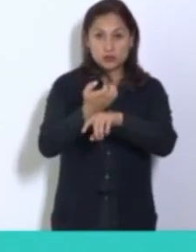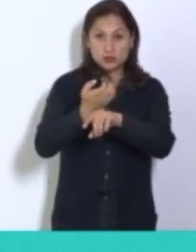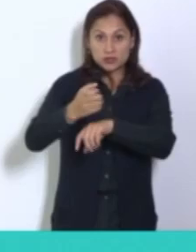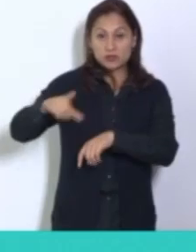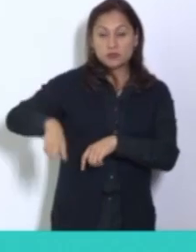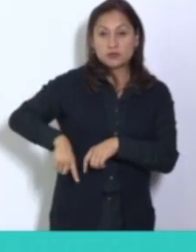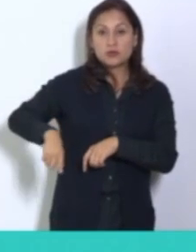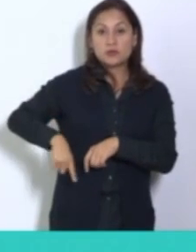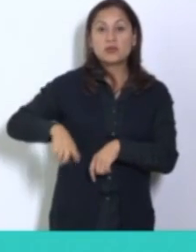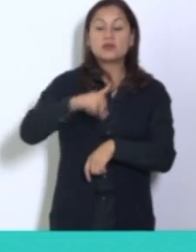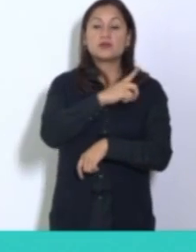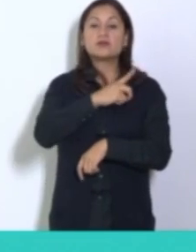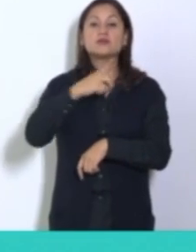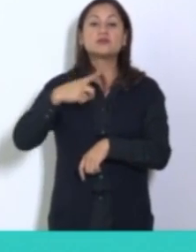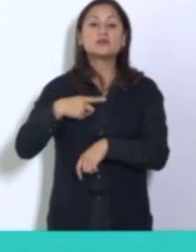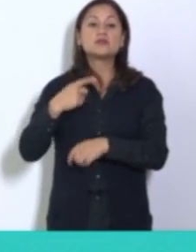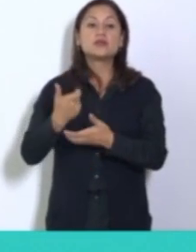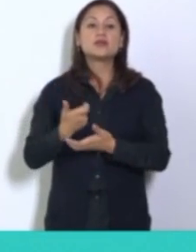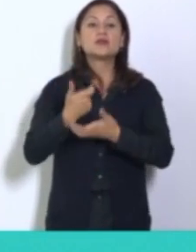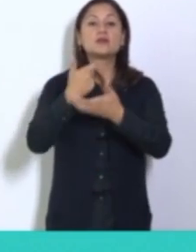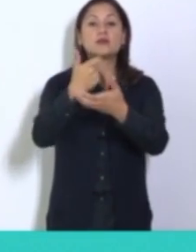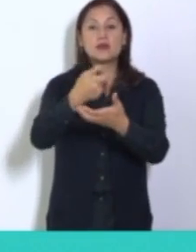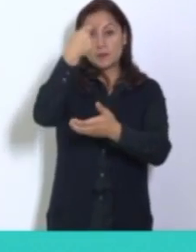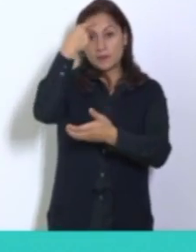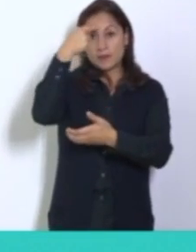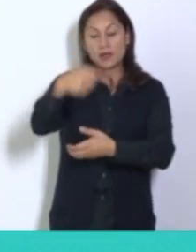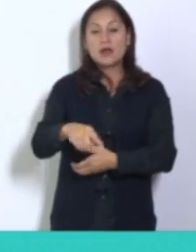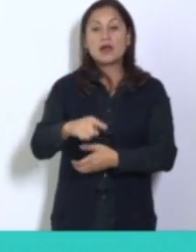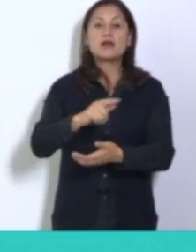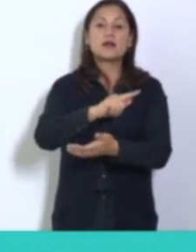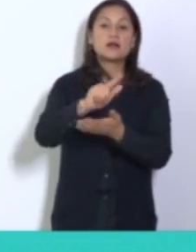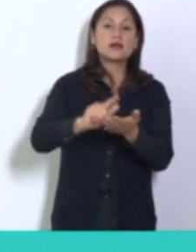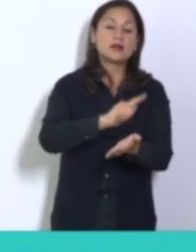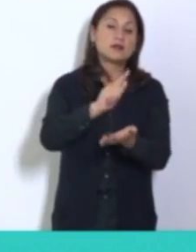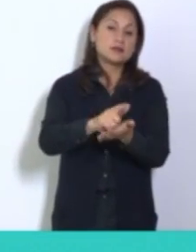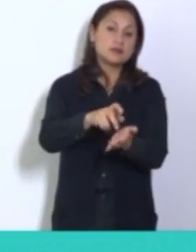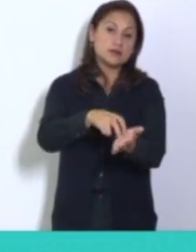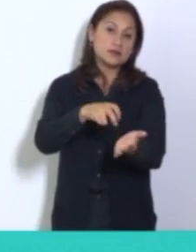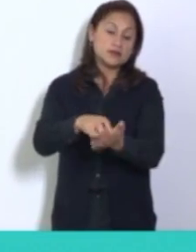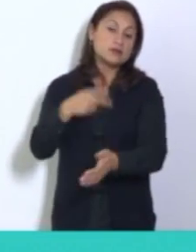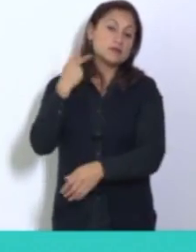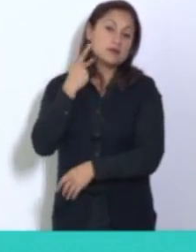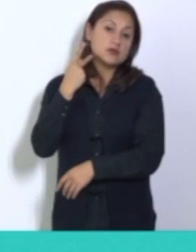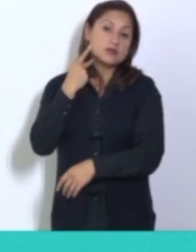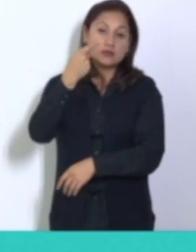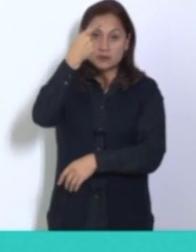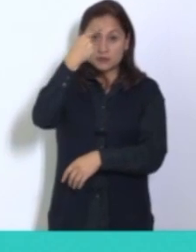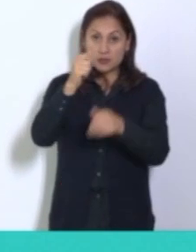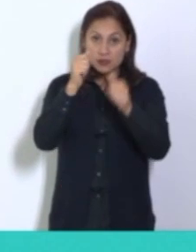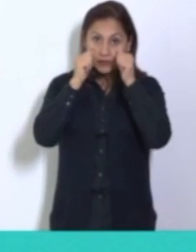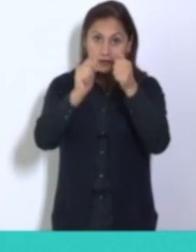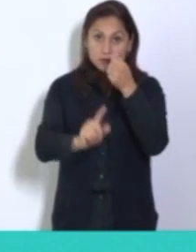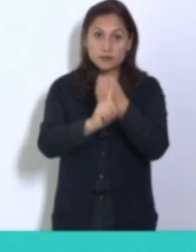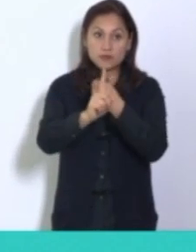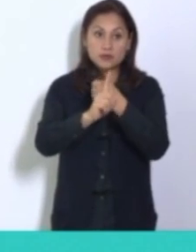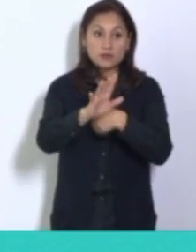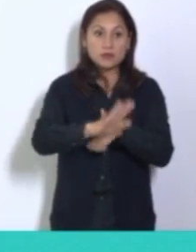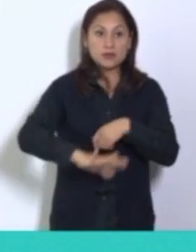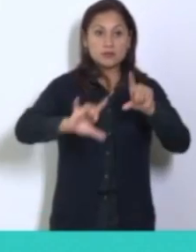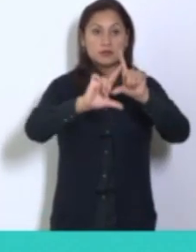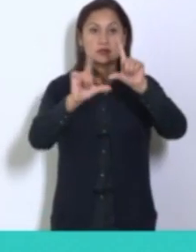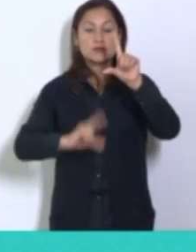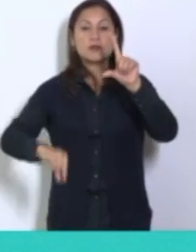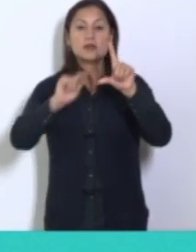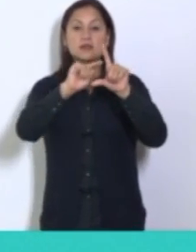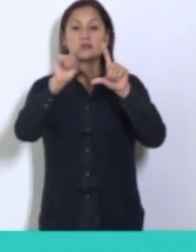los recursos deben ser asignados a políticas públicas que realmente resuelvan los problemas públicos del país, es decir, que den resultados.